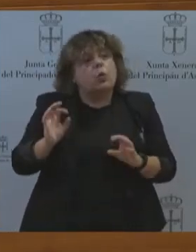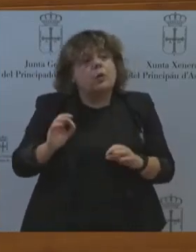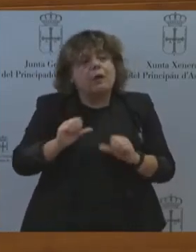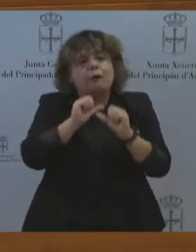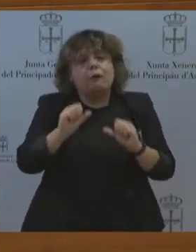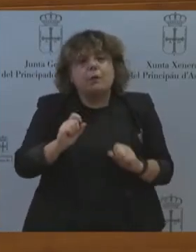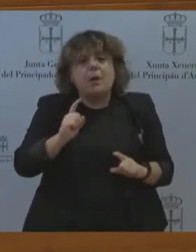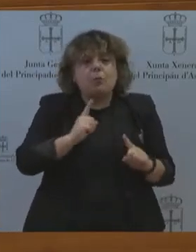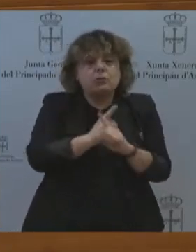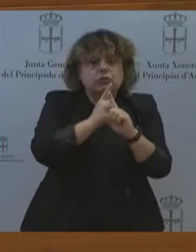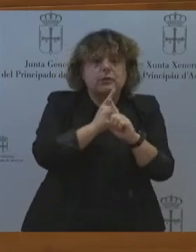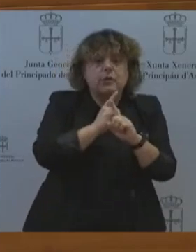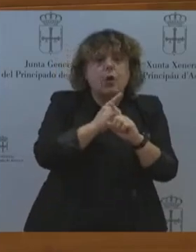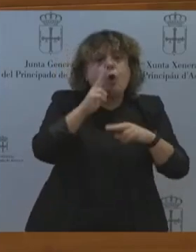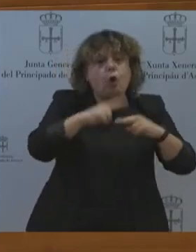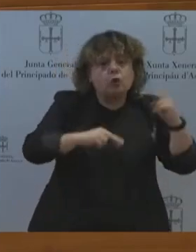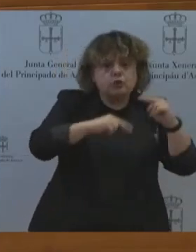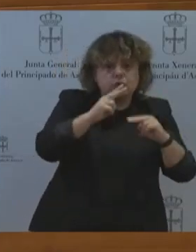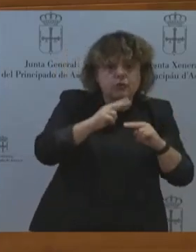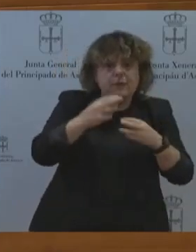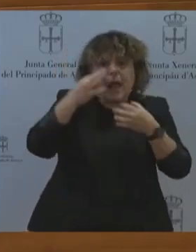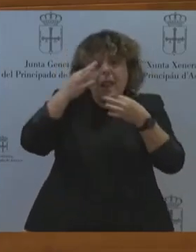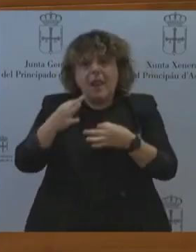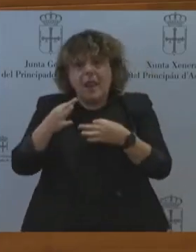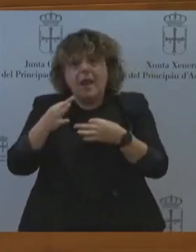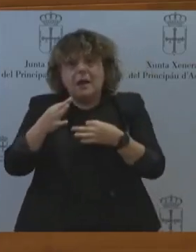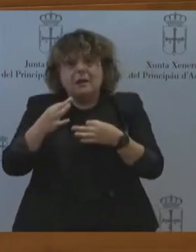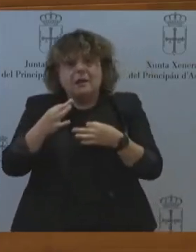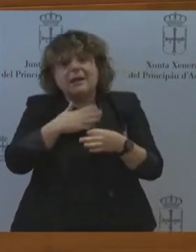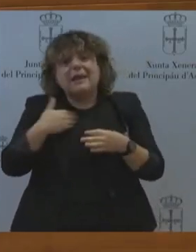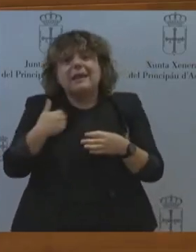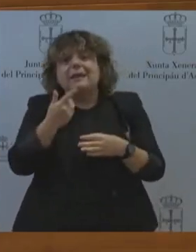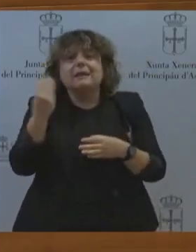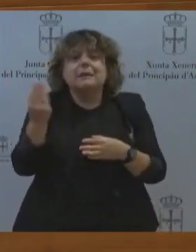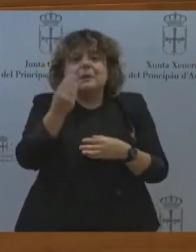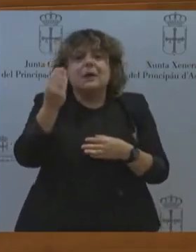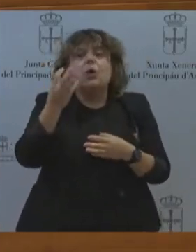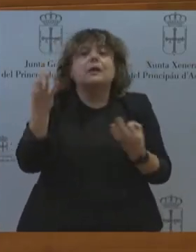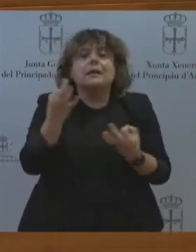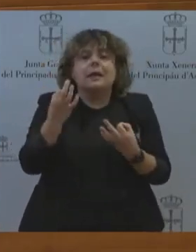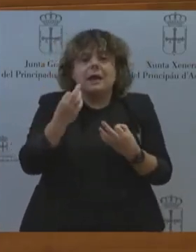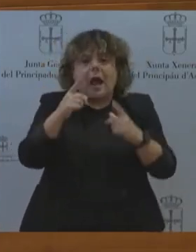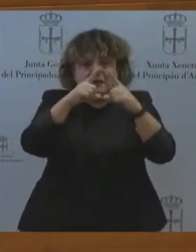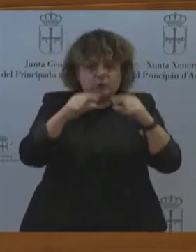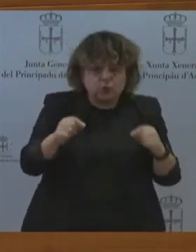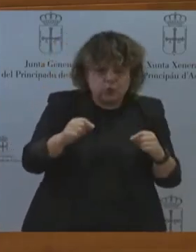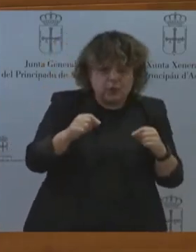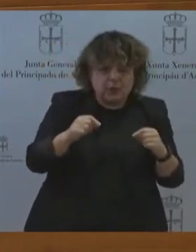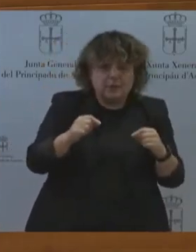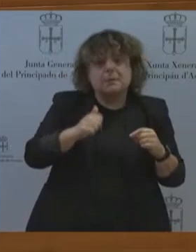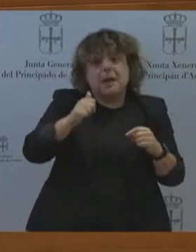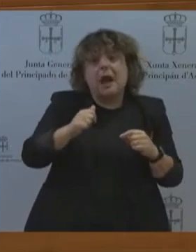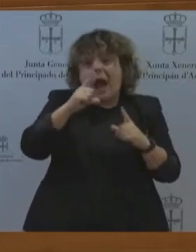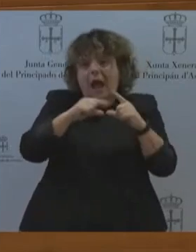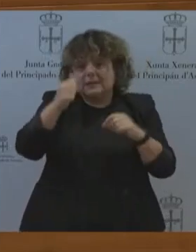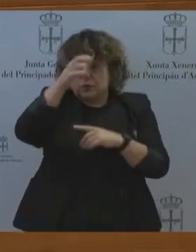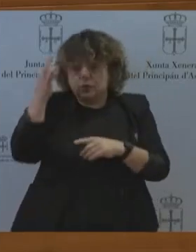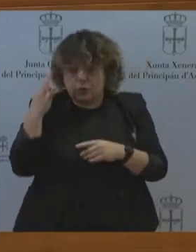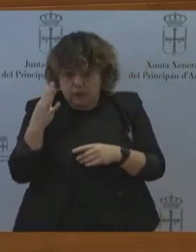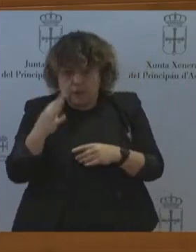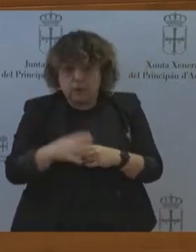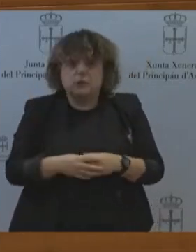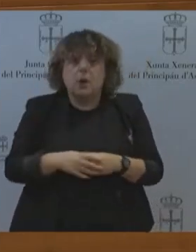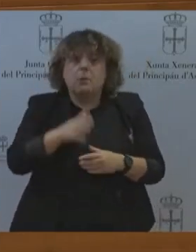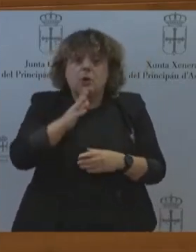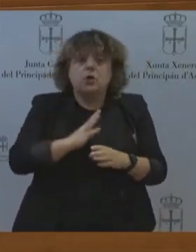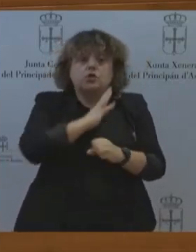siempre el mayor beneficio de Asturias y los asturianos. Porque sin duda se nos plantean cuatro años llenos de retos a los que debemos de